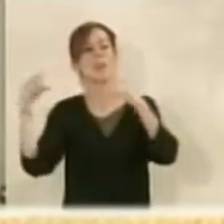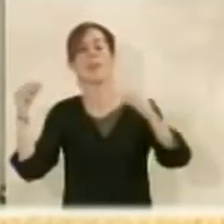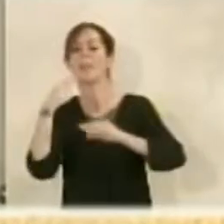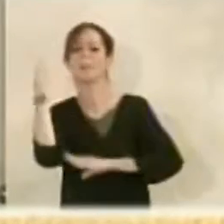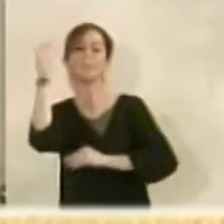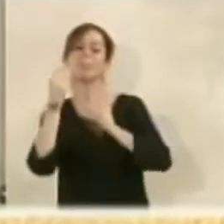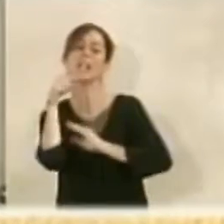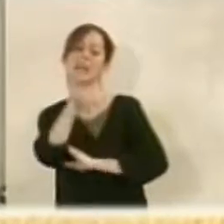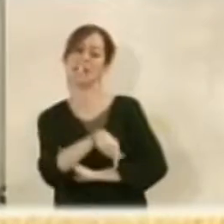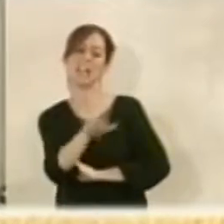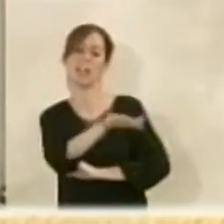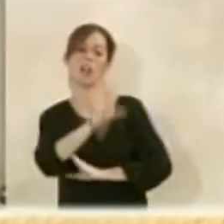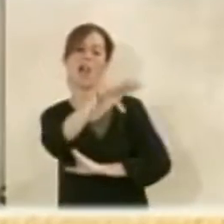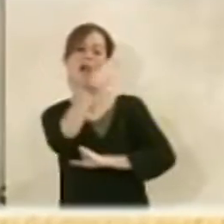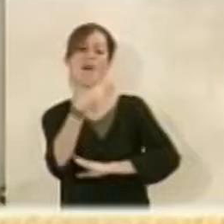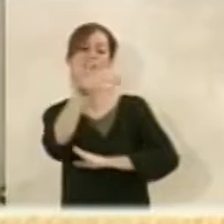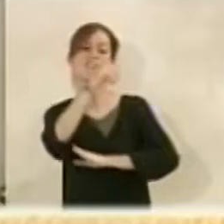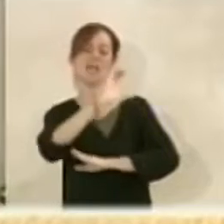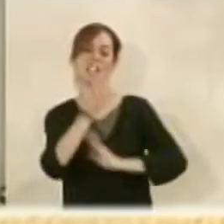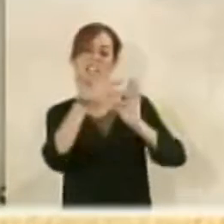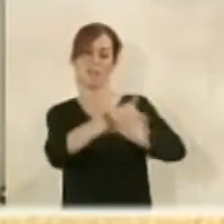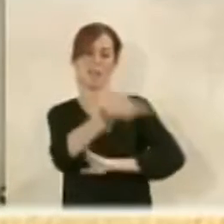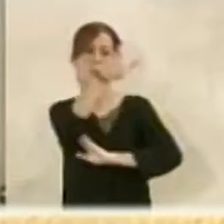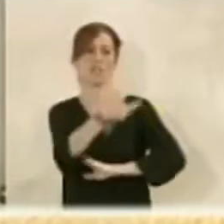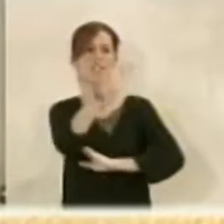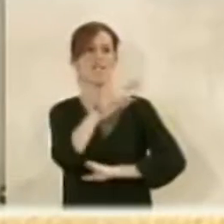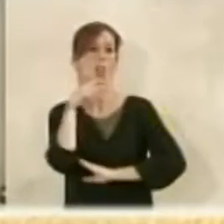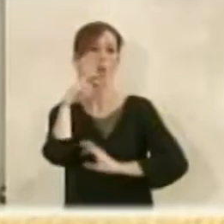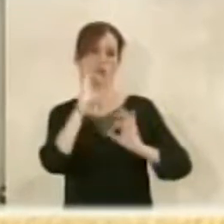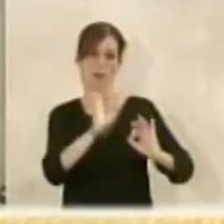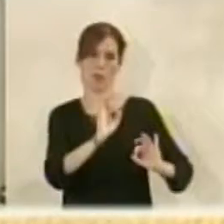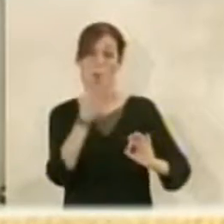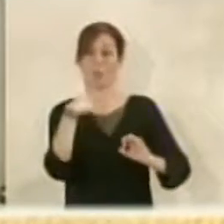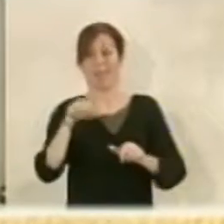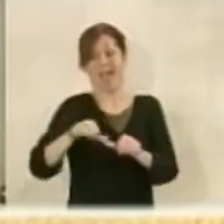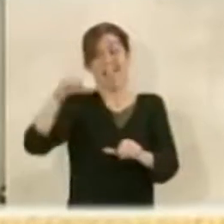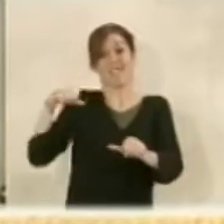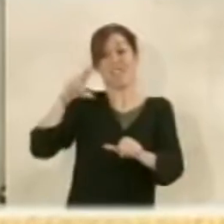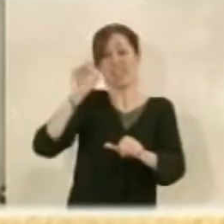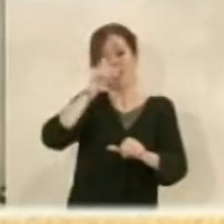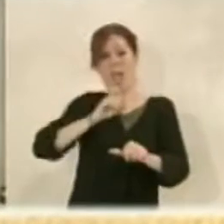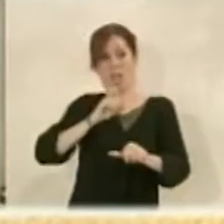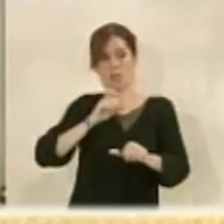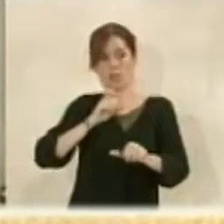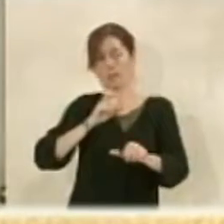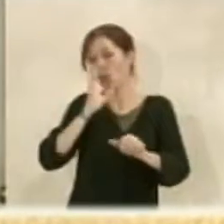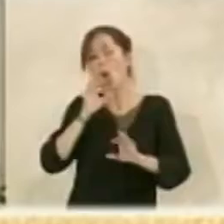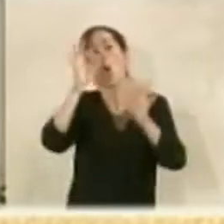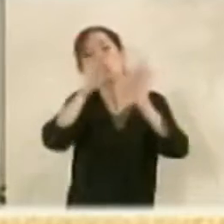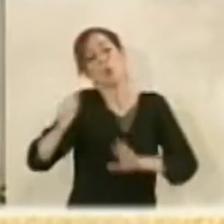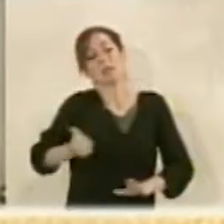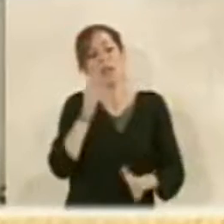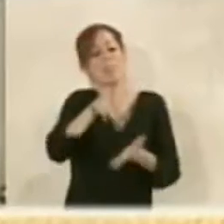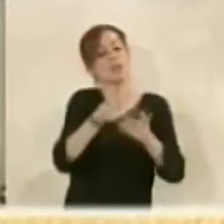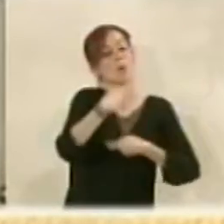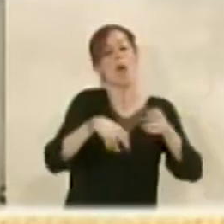considerado declarar BIC las canteras de aquí. Si bien podría haberlo hecho hace 20 años que se han estado haciendo trabajo allí. Pero bueno,